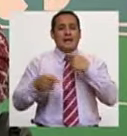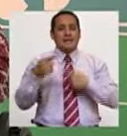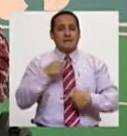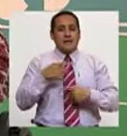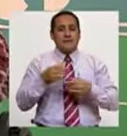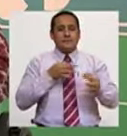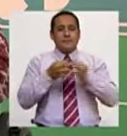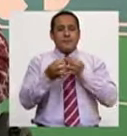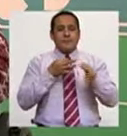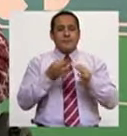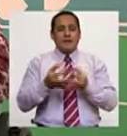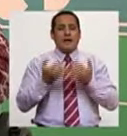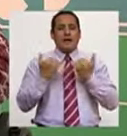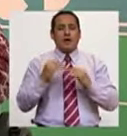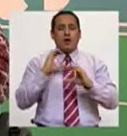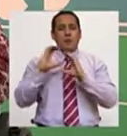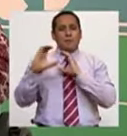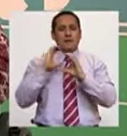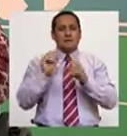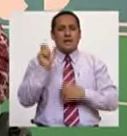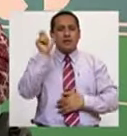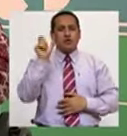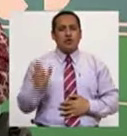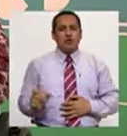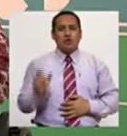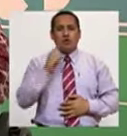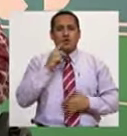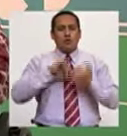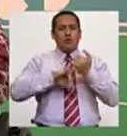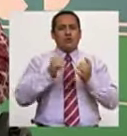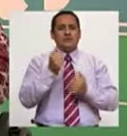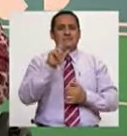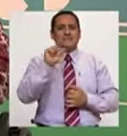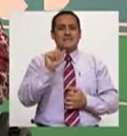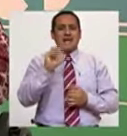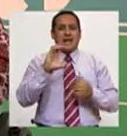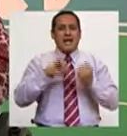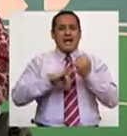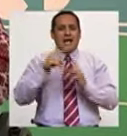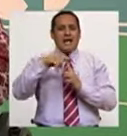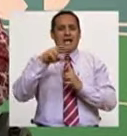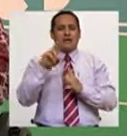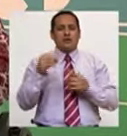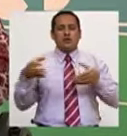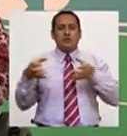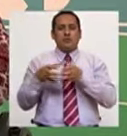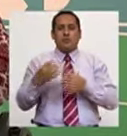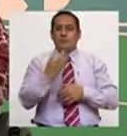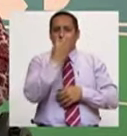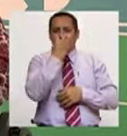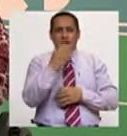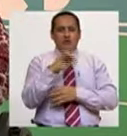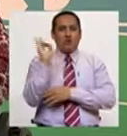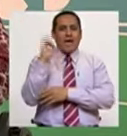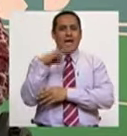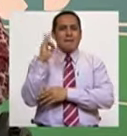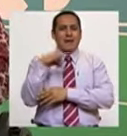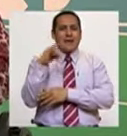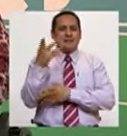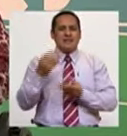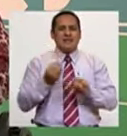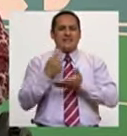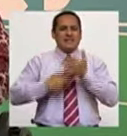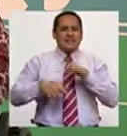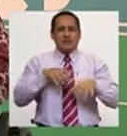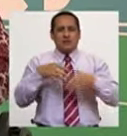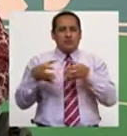regresar estaremos conversando con Sara Castro del grupo Payasos de Emergencia y